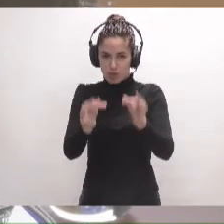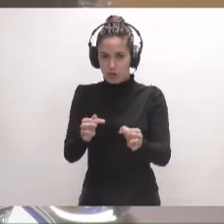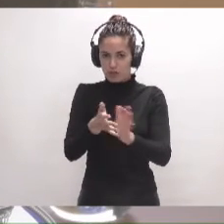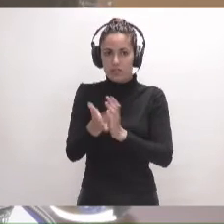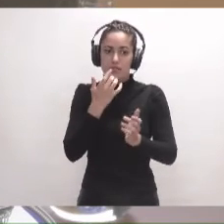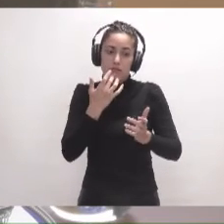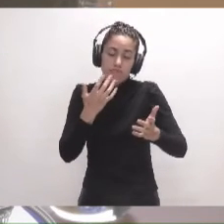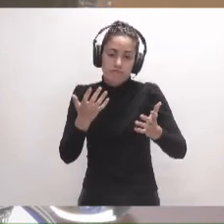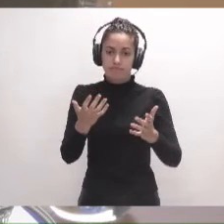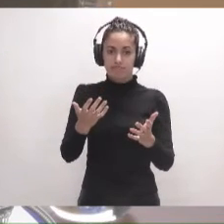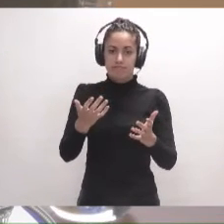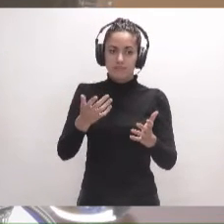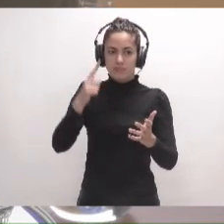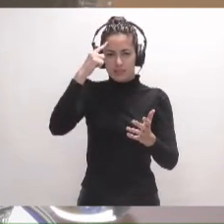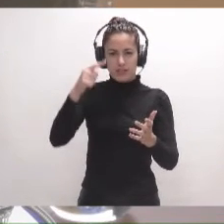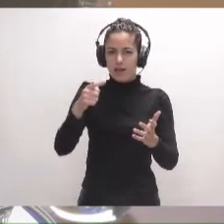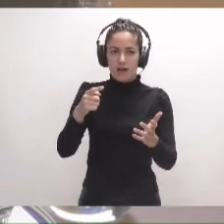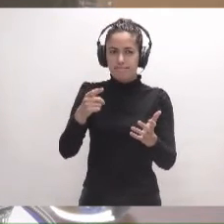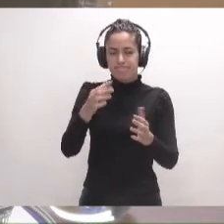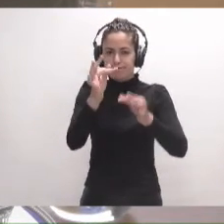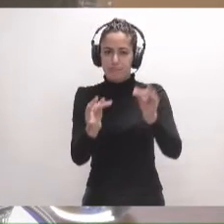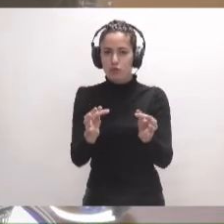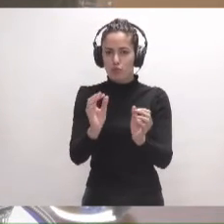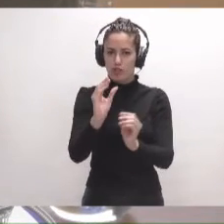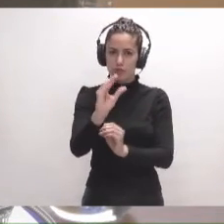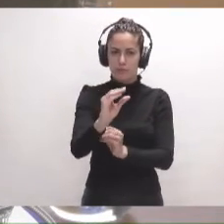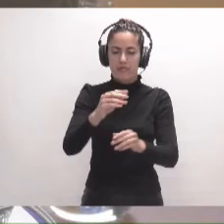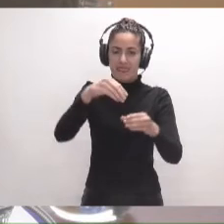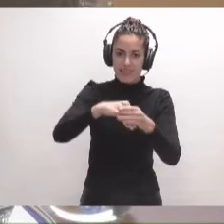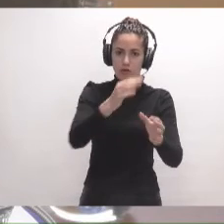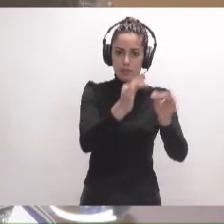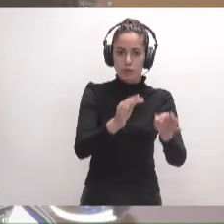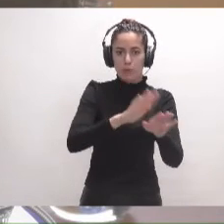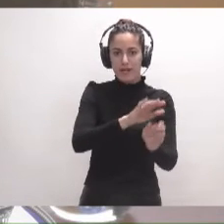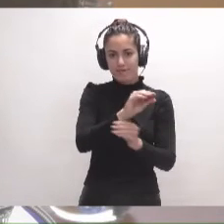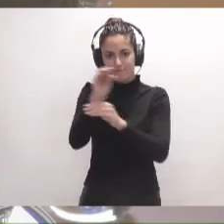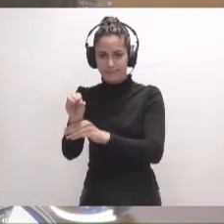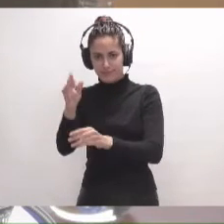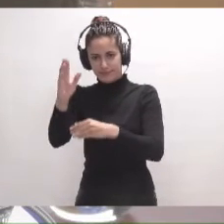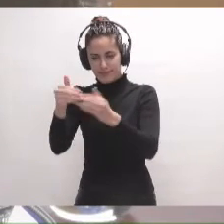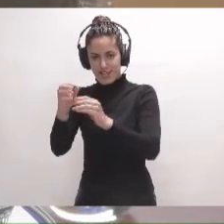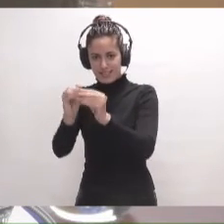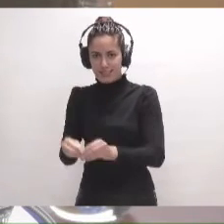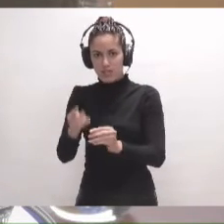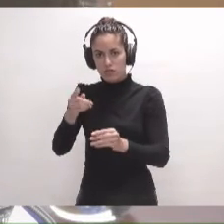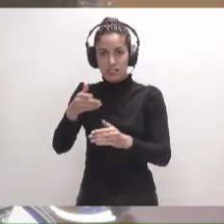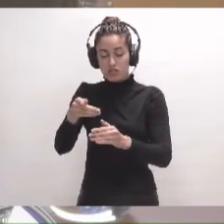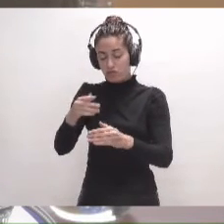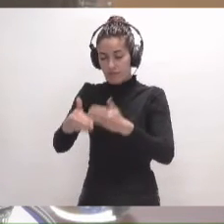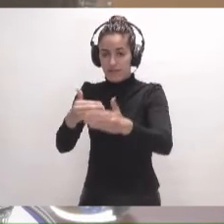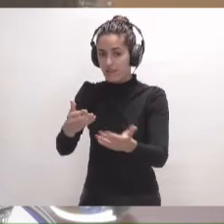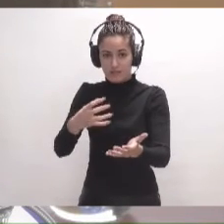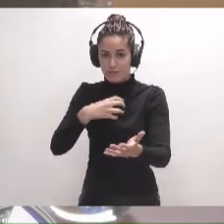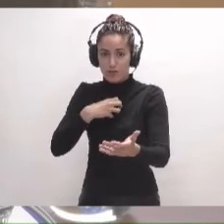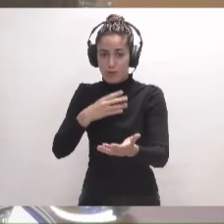no hubiese hecho que esto avanzase. Tener una partida dentro del presupuesto para las artesanas no hubiese hecho que esto avanzase, porque tendría